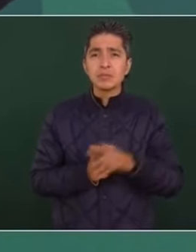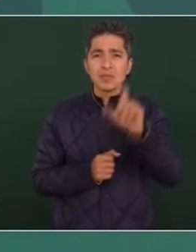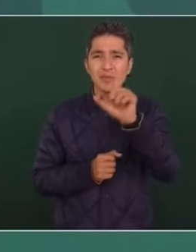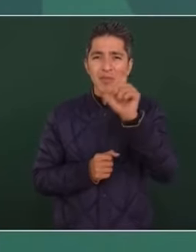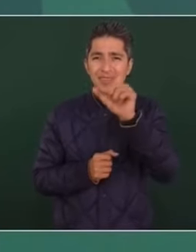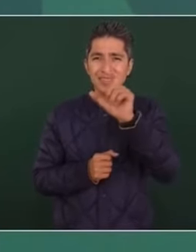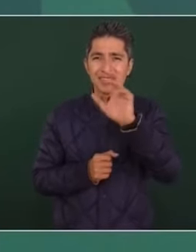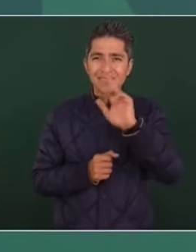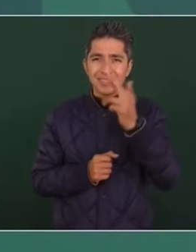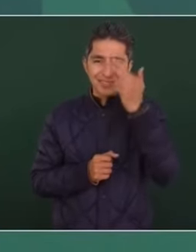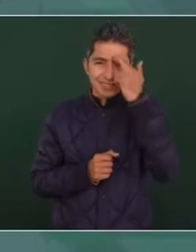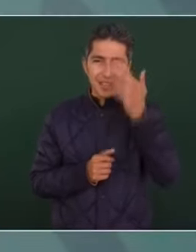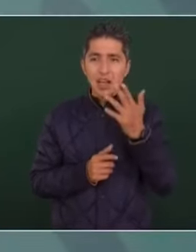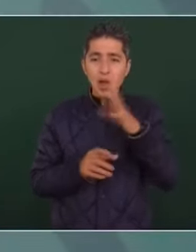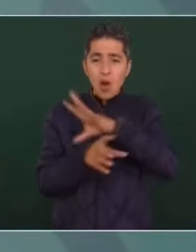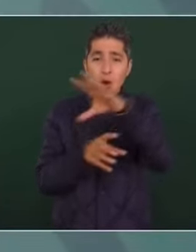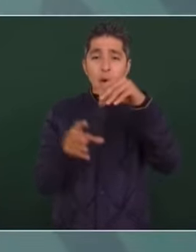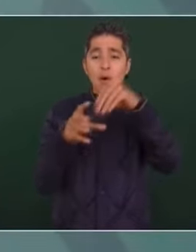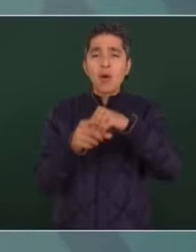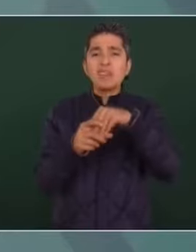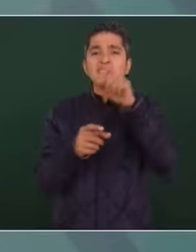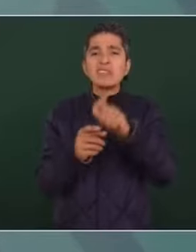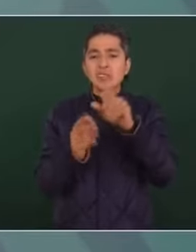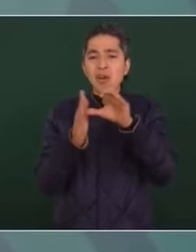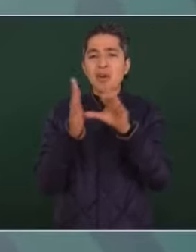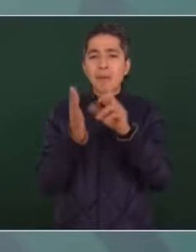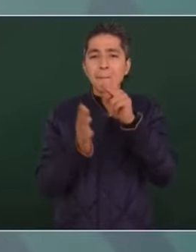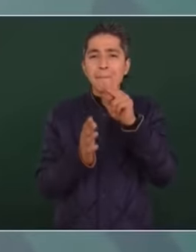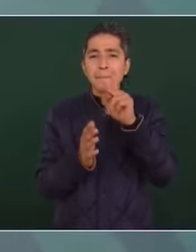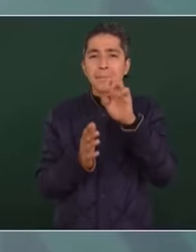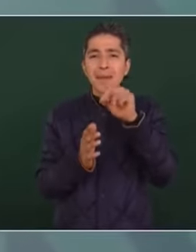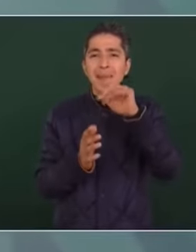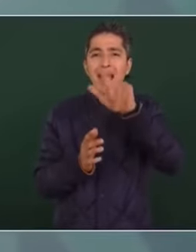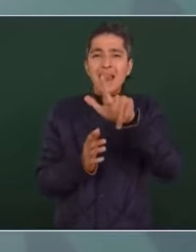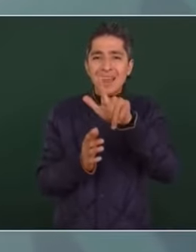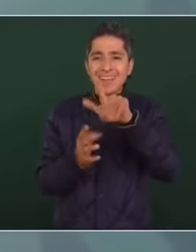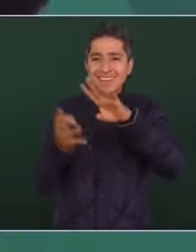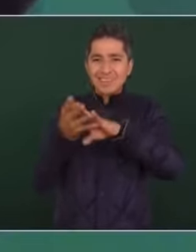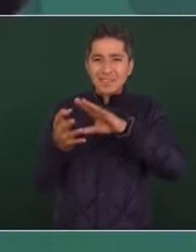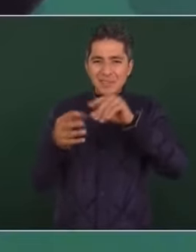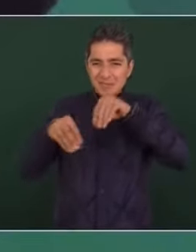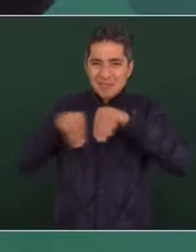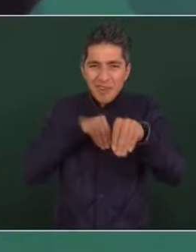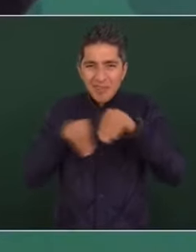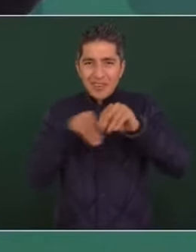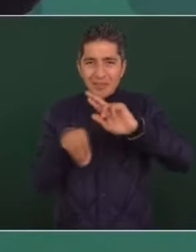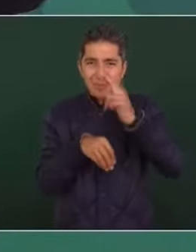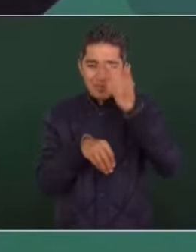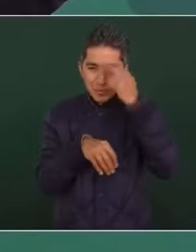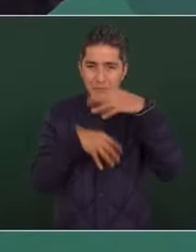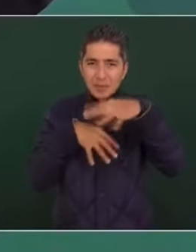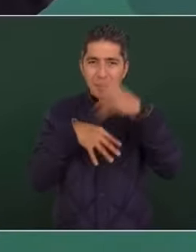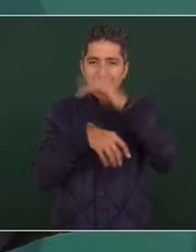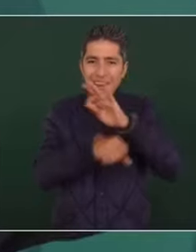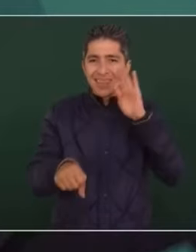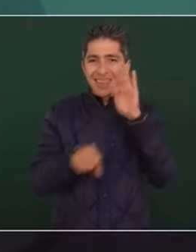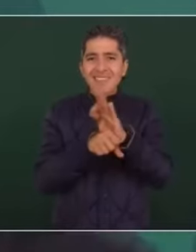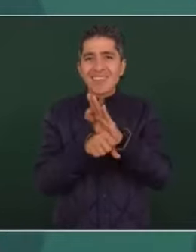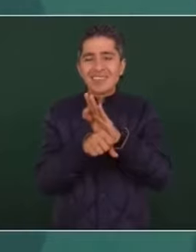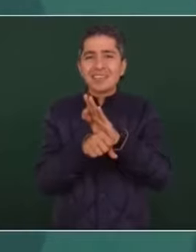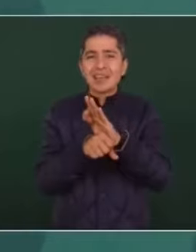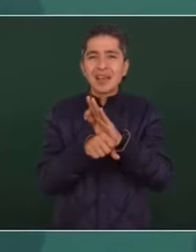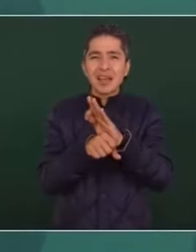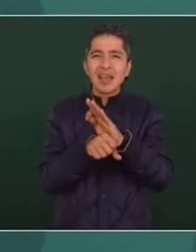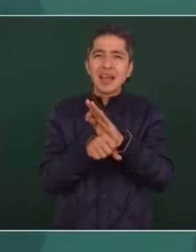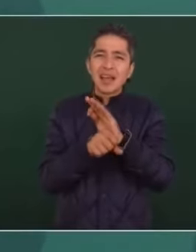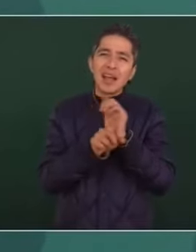metieron casi todo el Código Penal en el movimiento, en la defensa del petróleo en Tabasco,